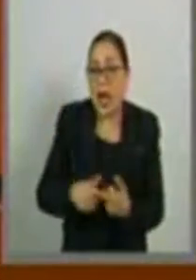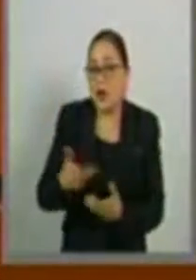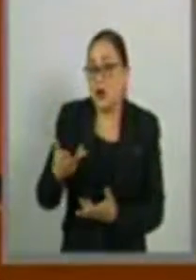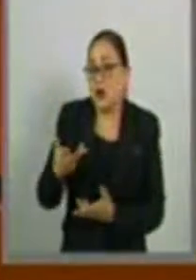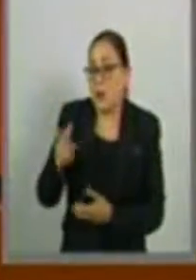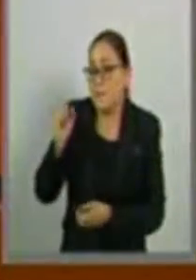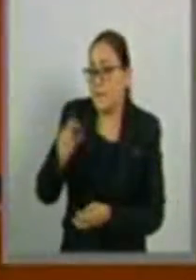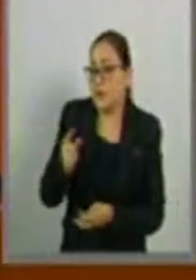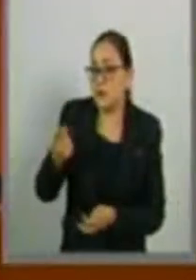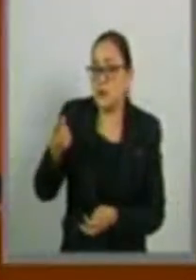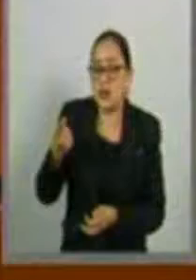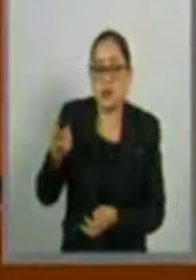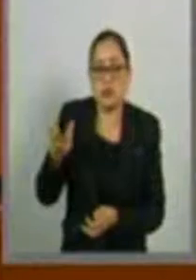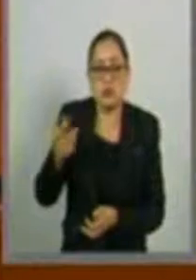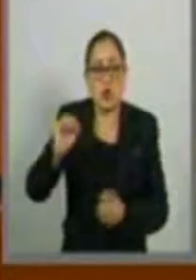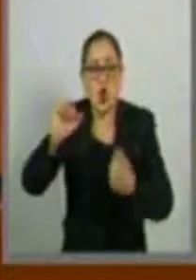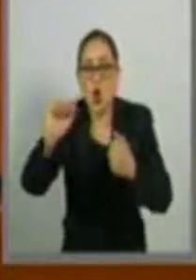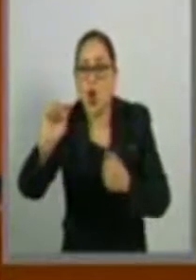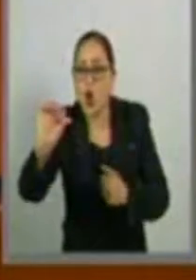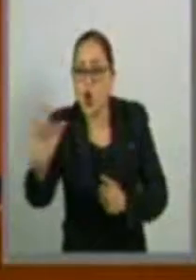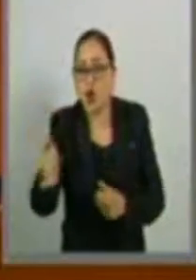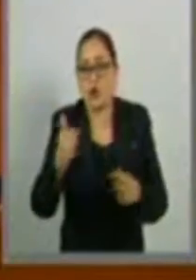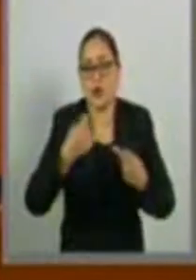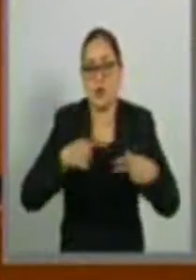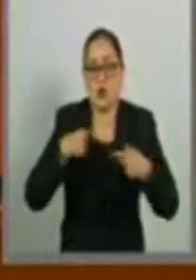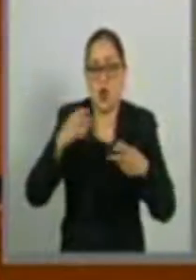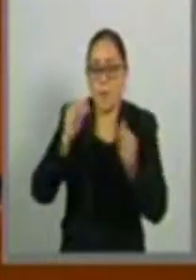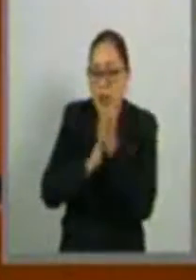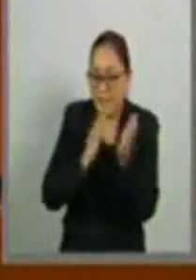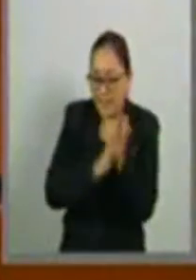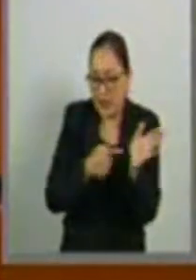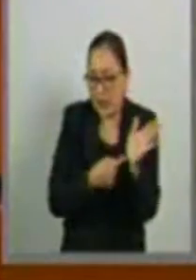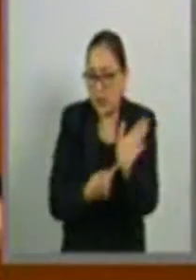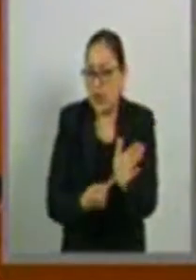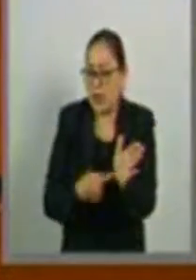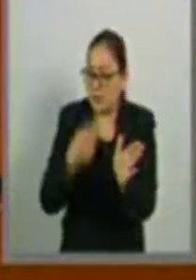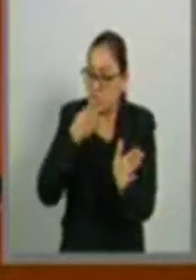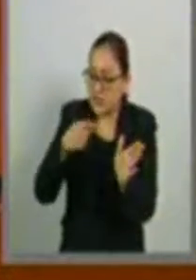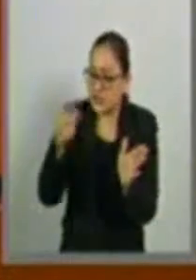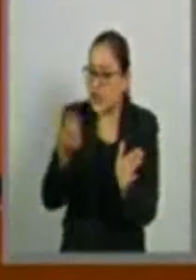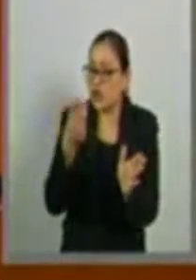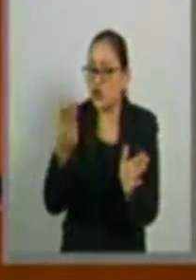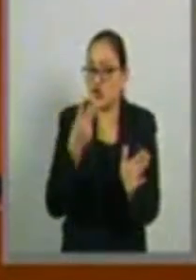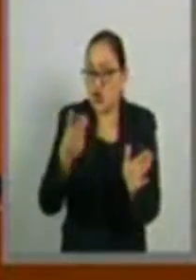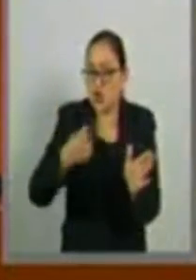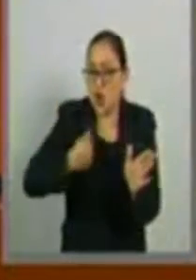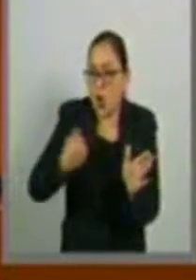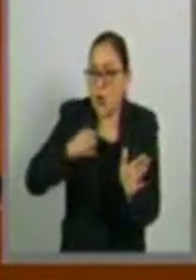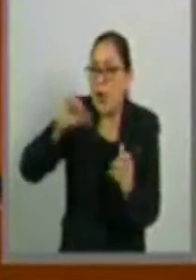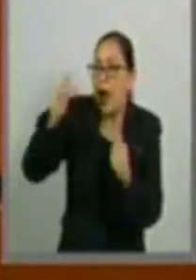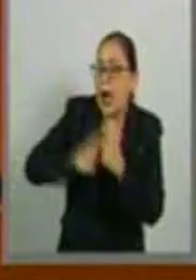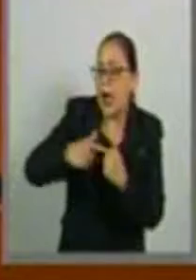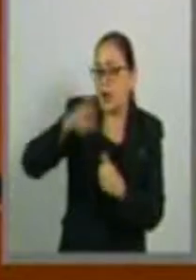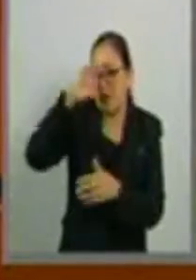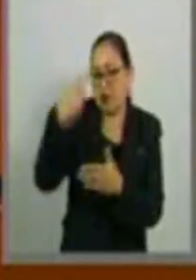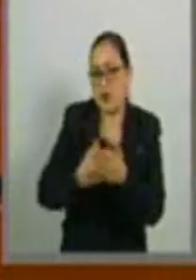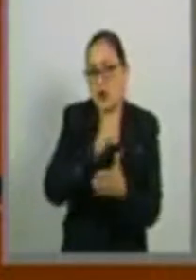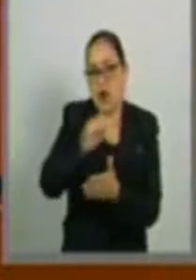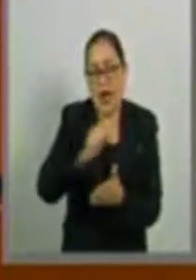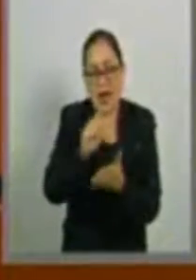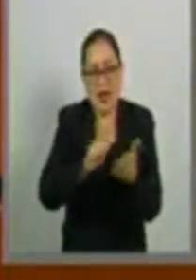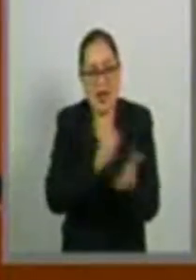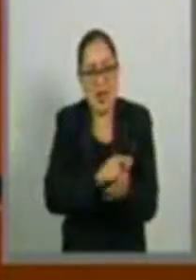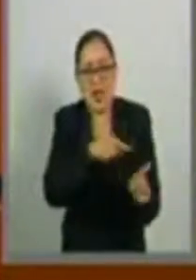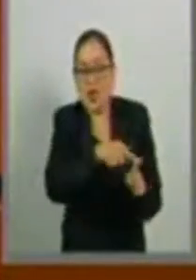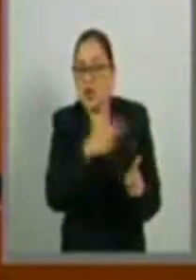que mediara ningún tipo de documento que acreditara que los muchachos tenían algún pendiente con la justicia se identifican